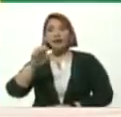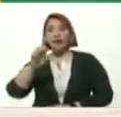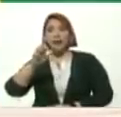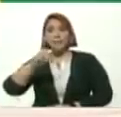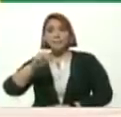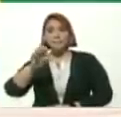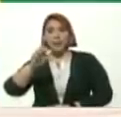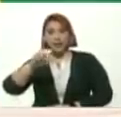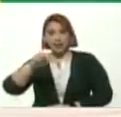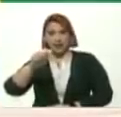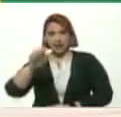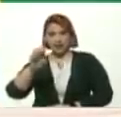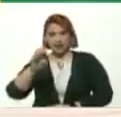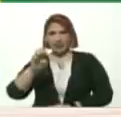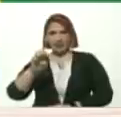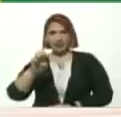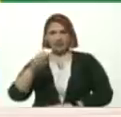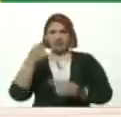crececiente